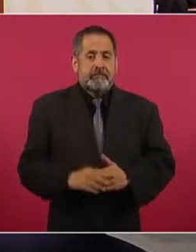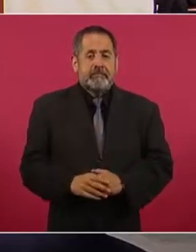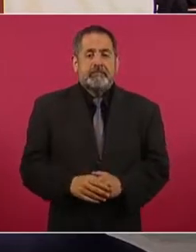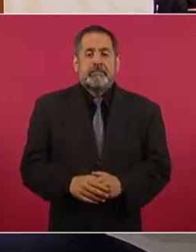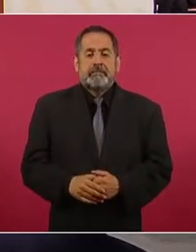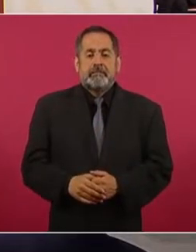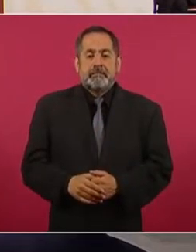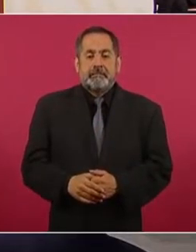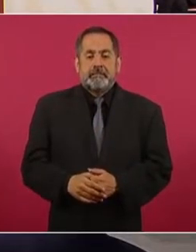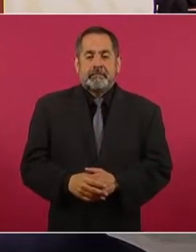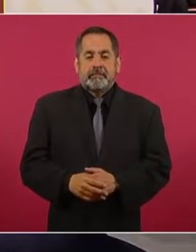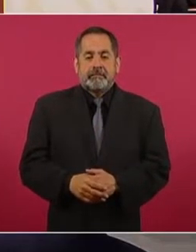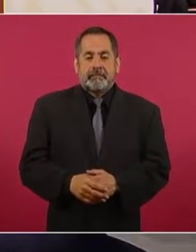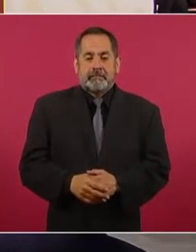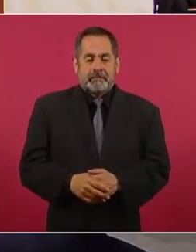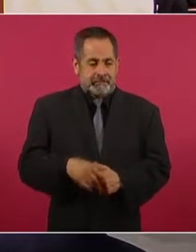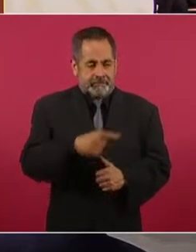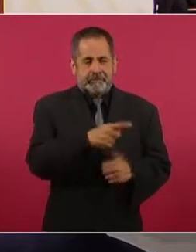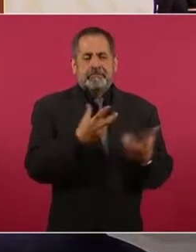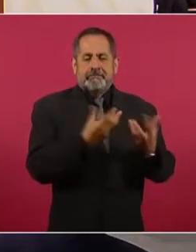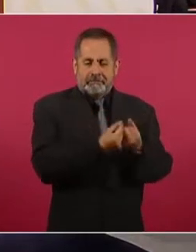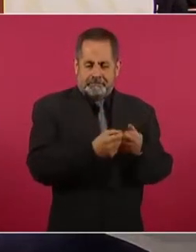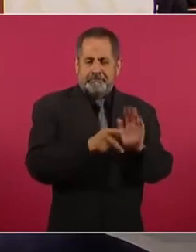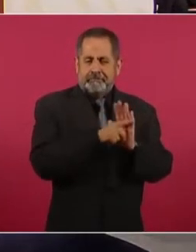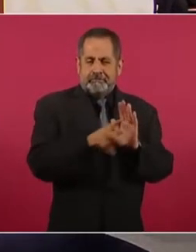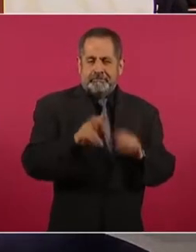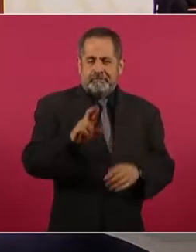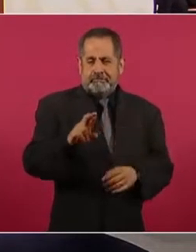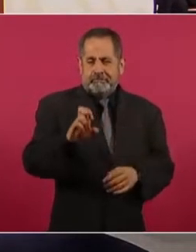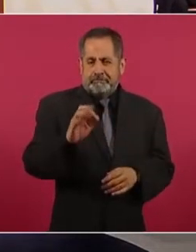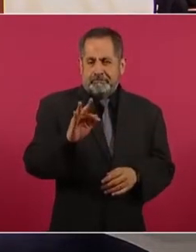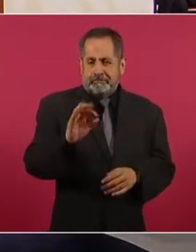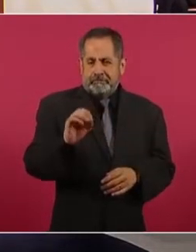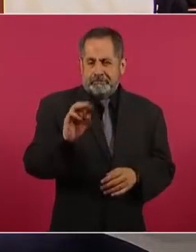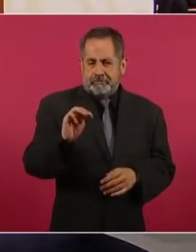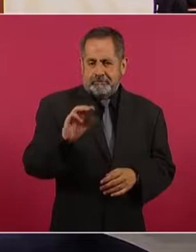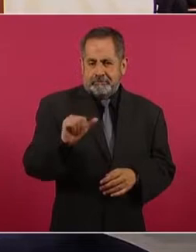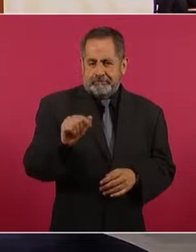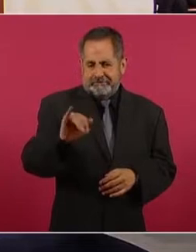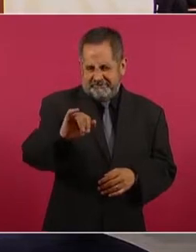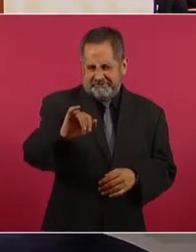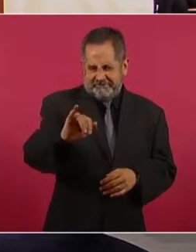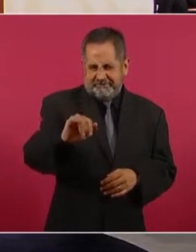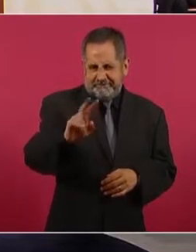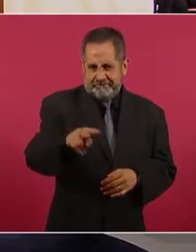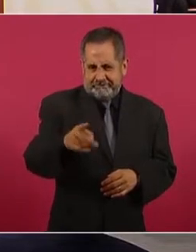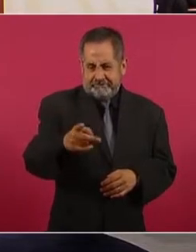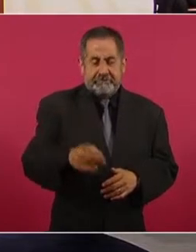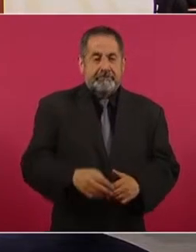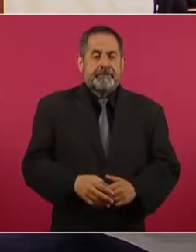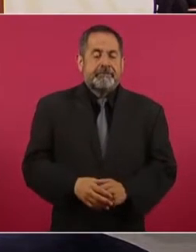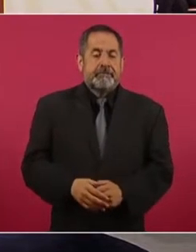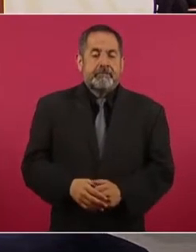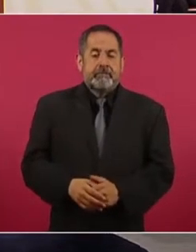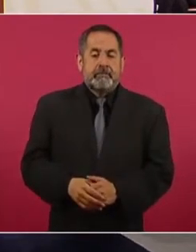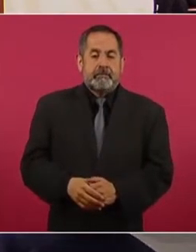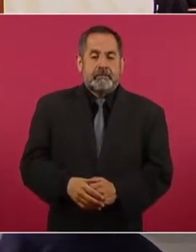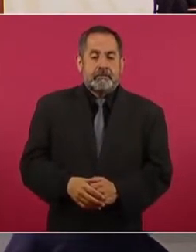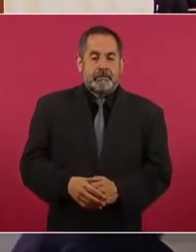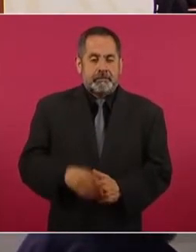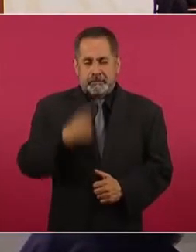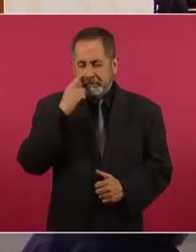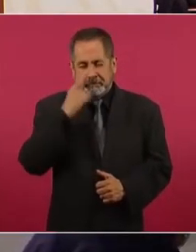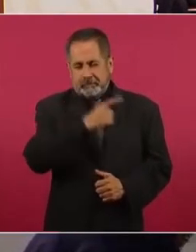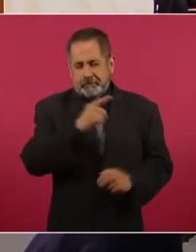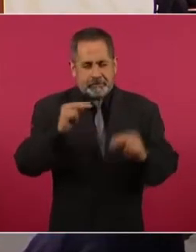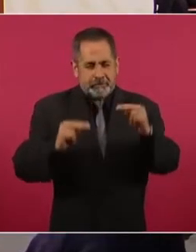Sí, del reforma, pero miren el nivel